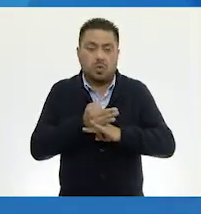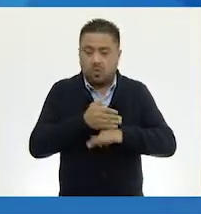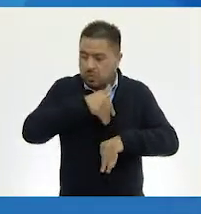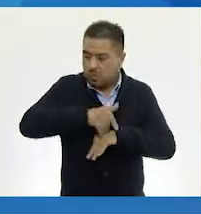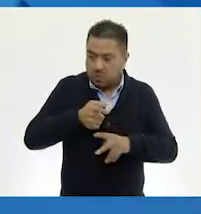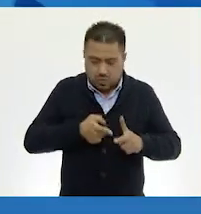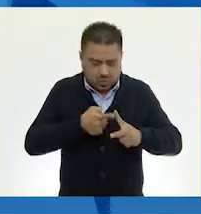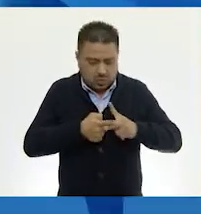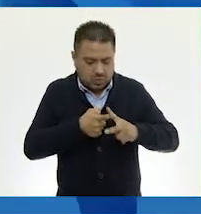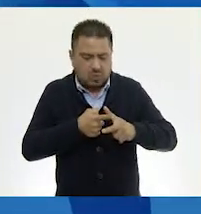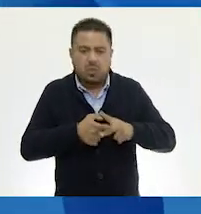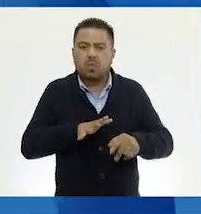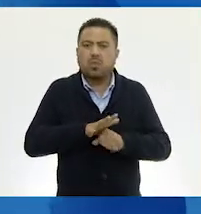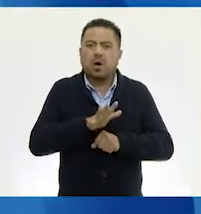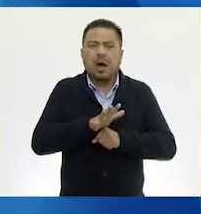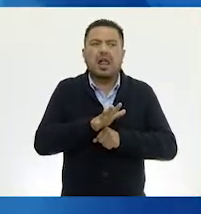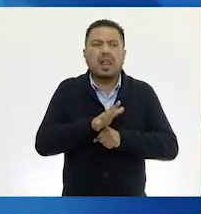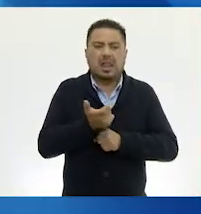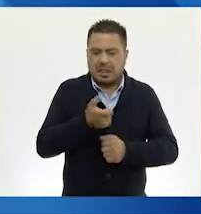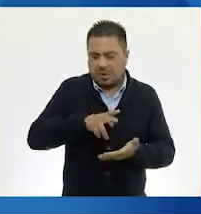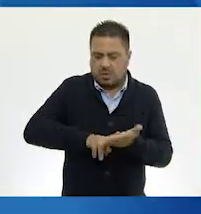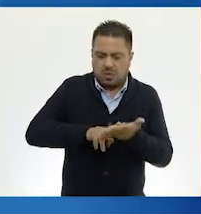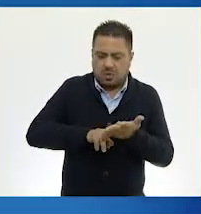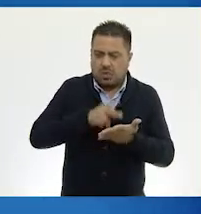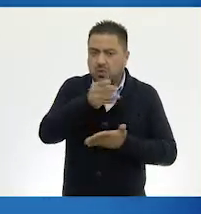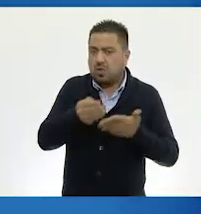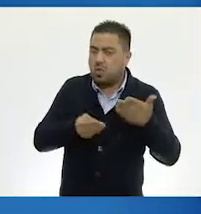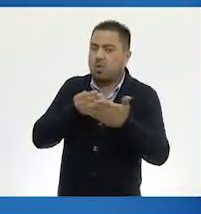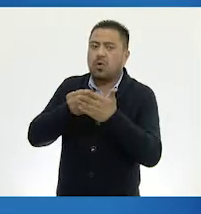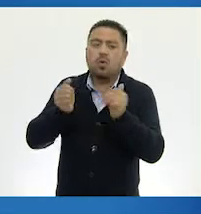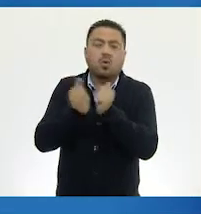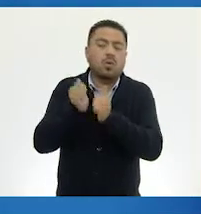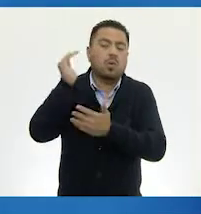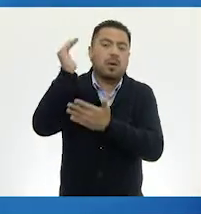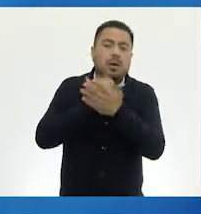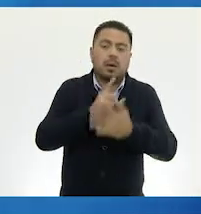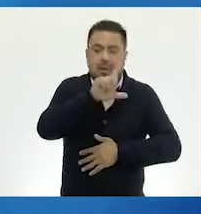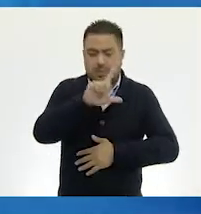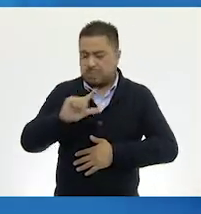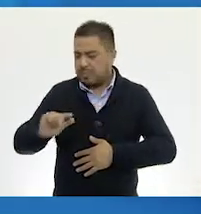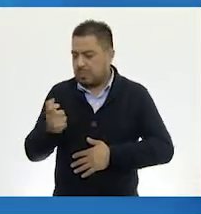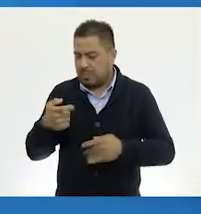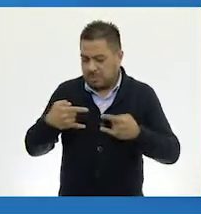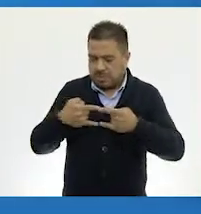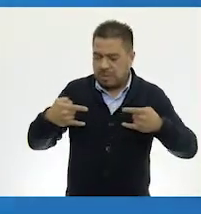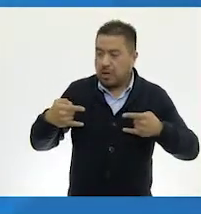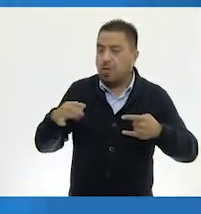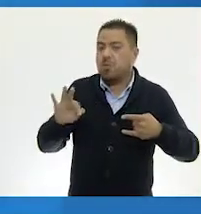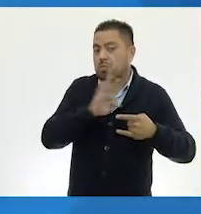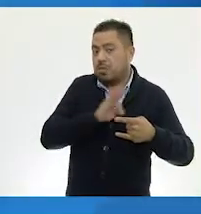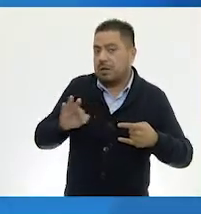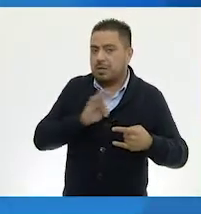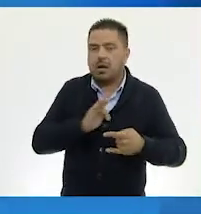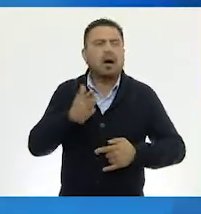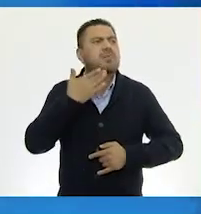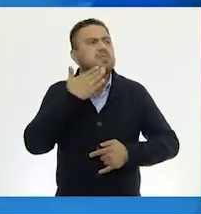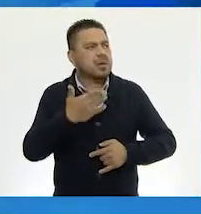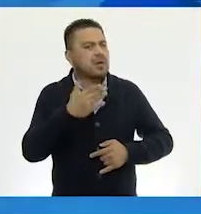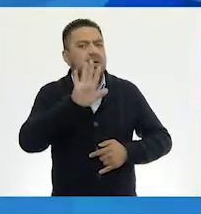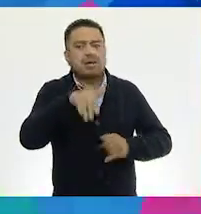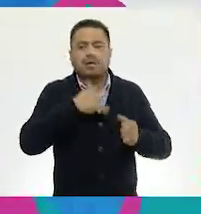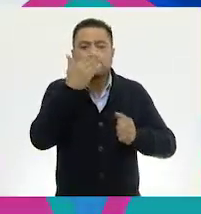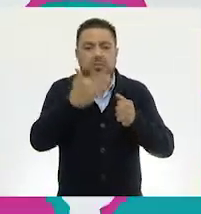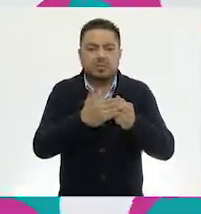de la unidad o de la cantidad que te coloquemos con la menor cantidad de billetes o monedas posibles. Muy bien. Y